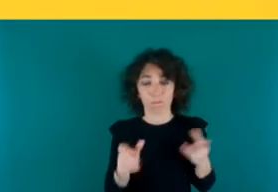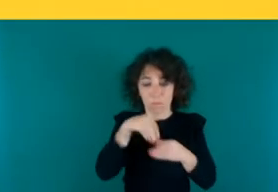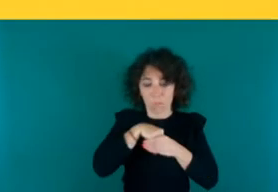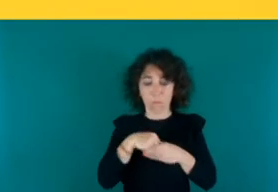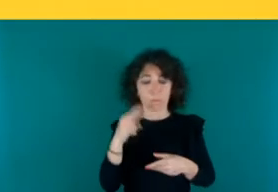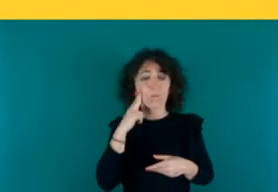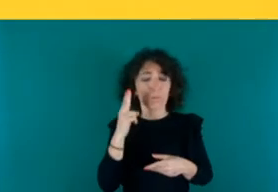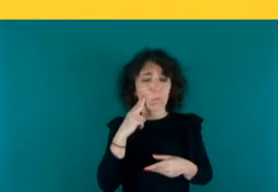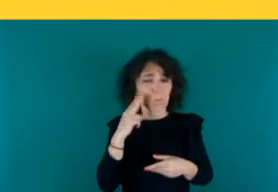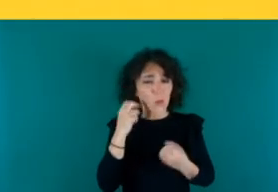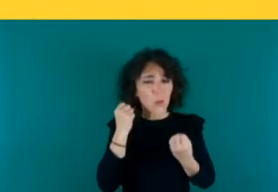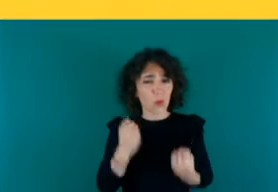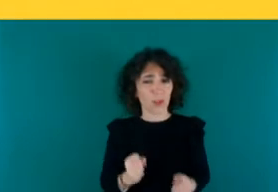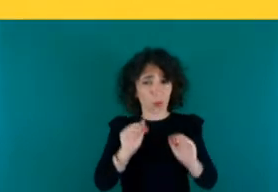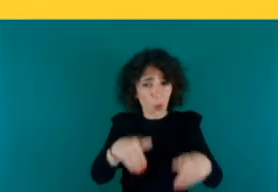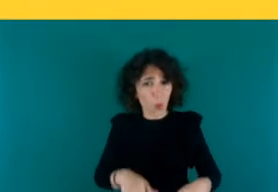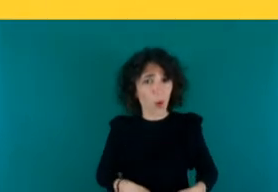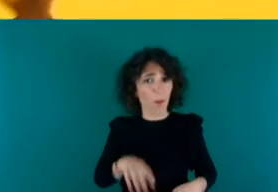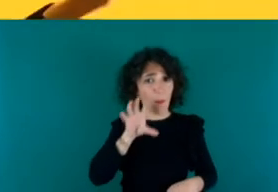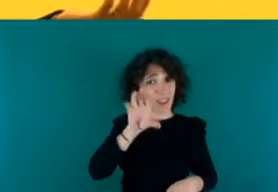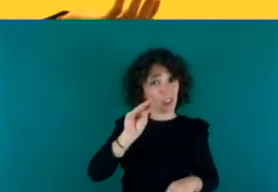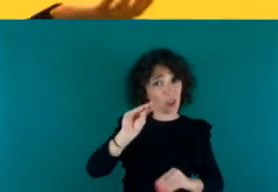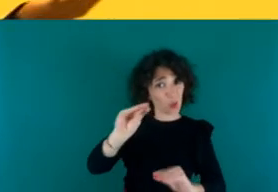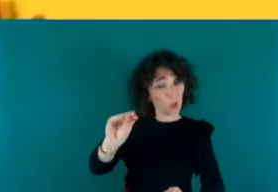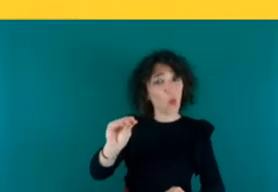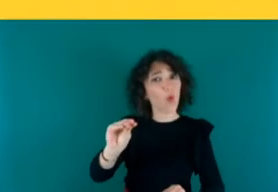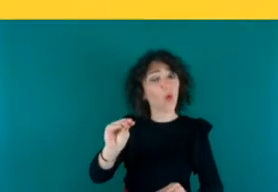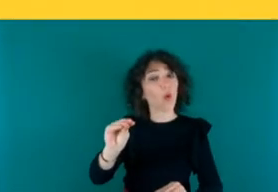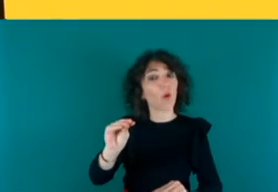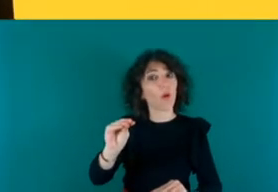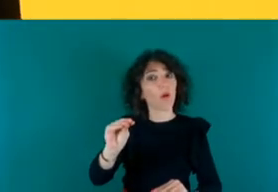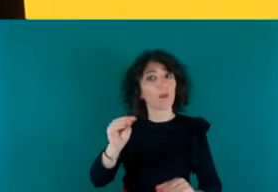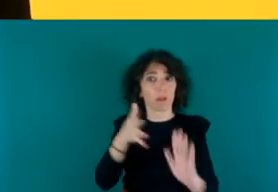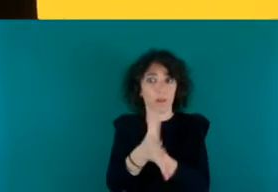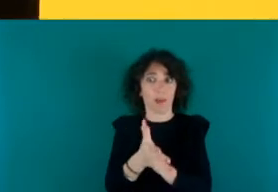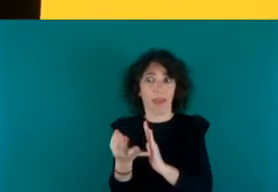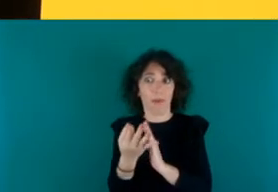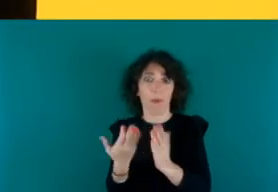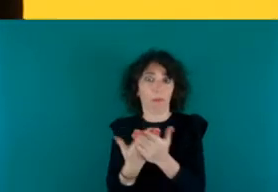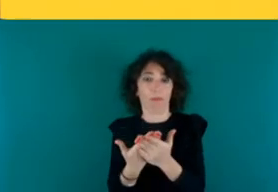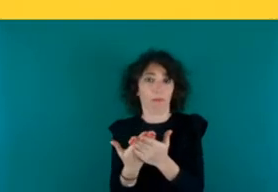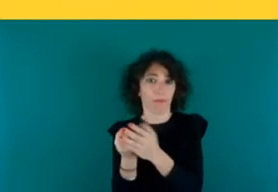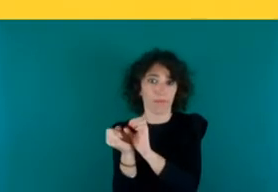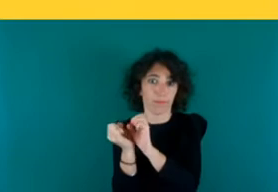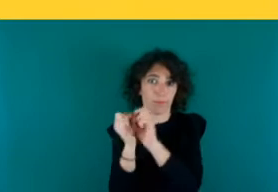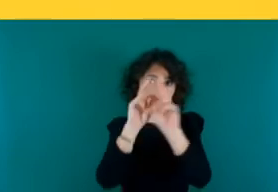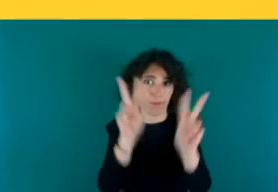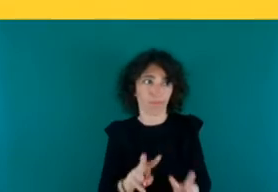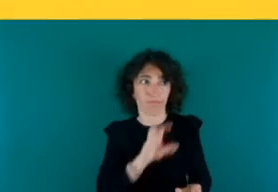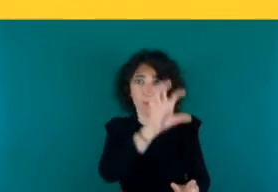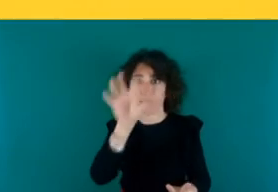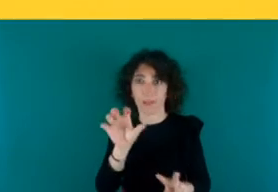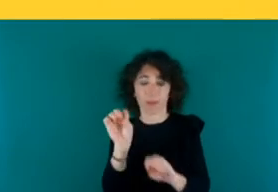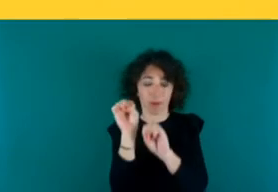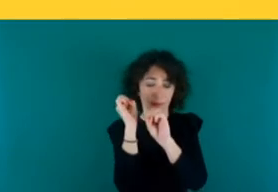a regresar a su país, pues, debería solicitar protección internacional. Lo que